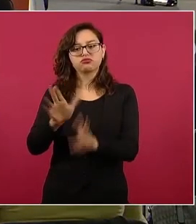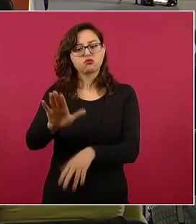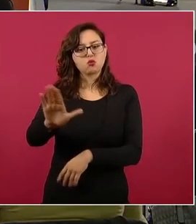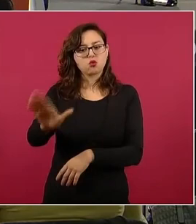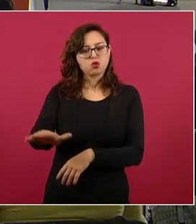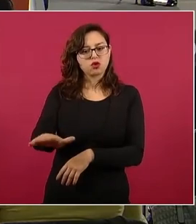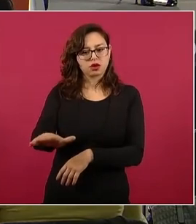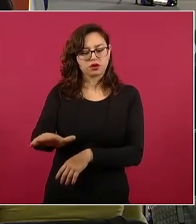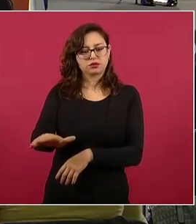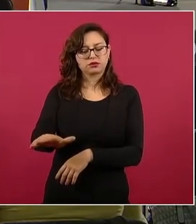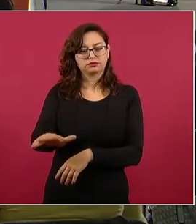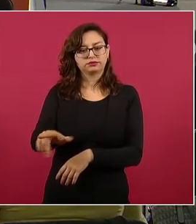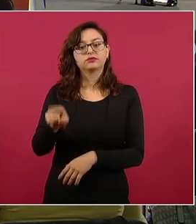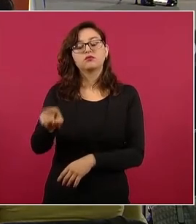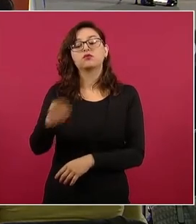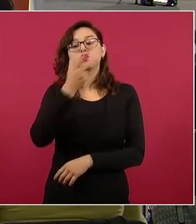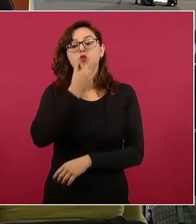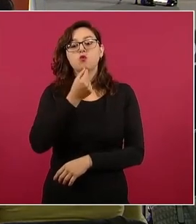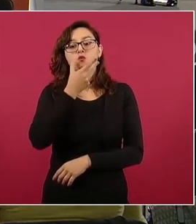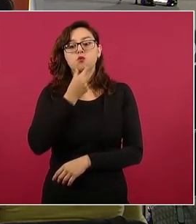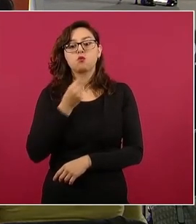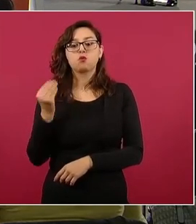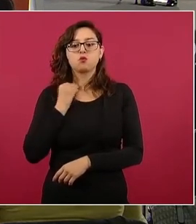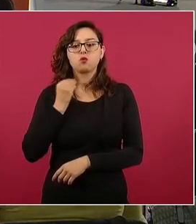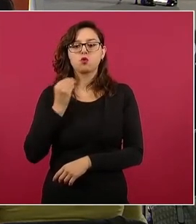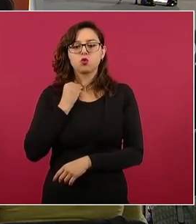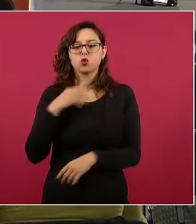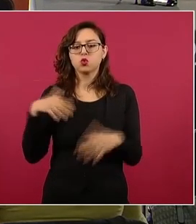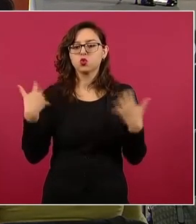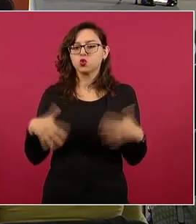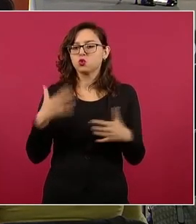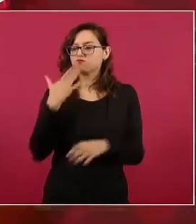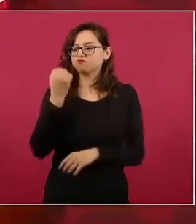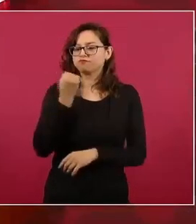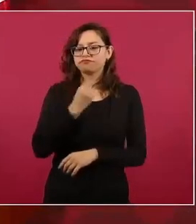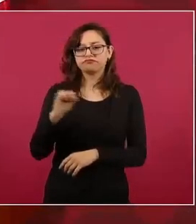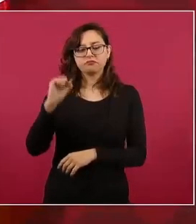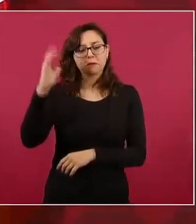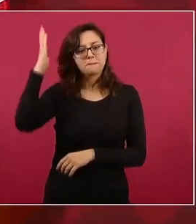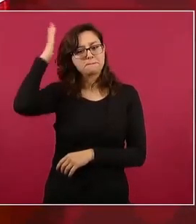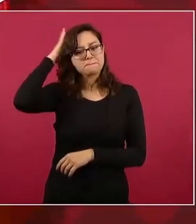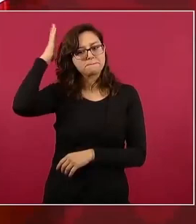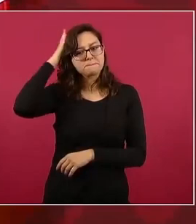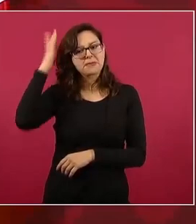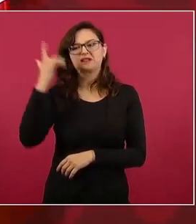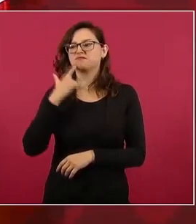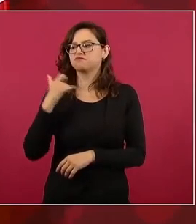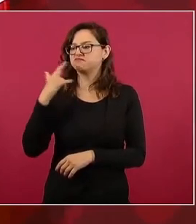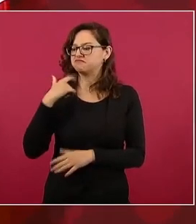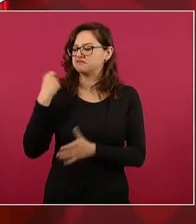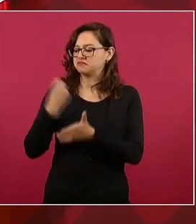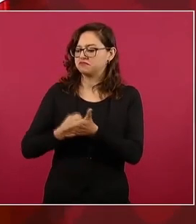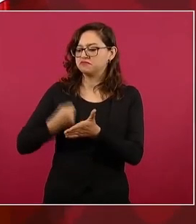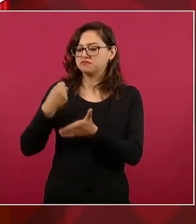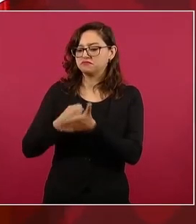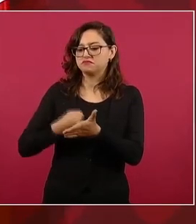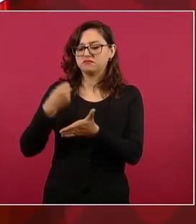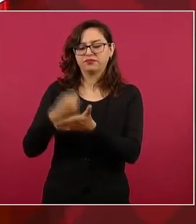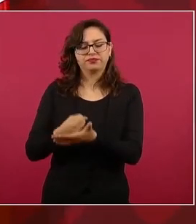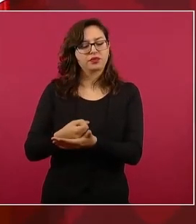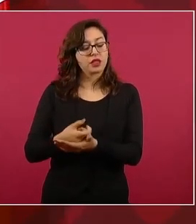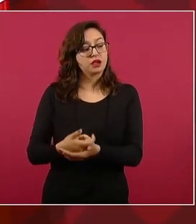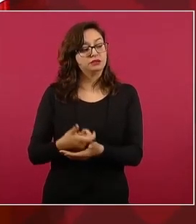este abogado que era un gran líder un gran orador a ver si encontramos un